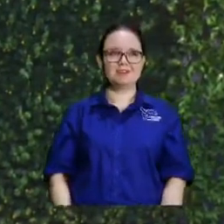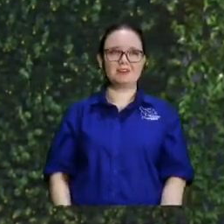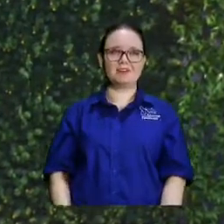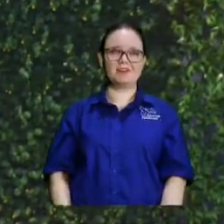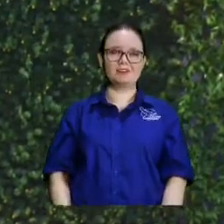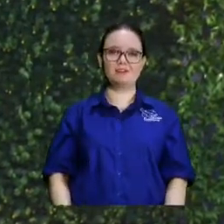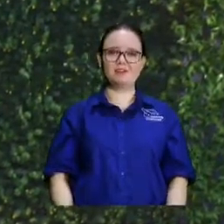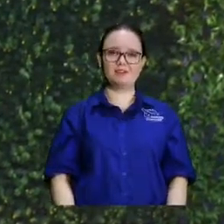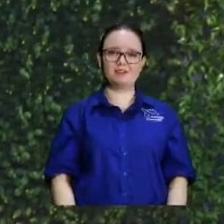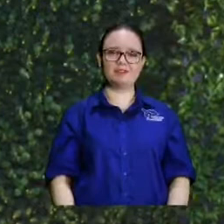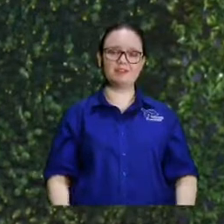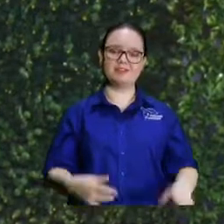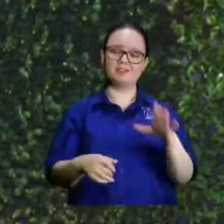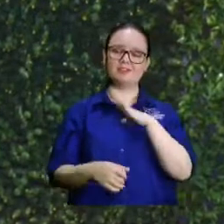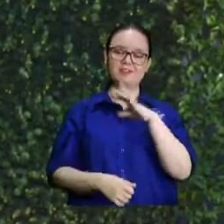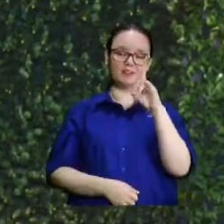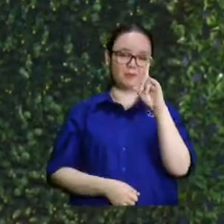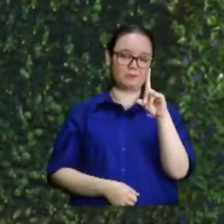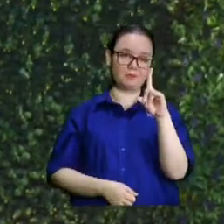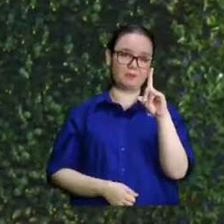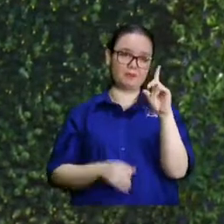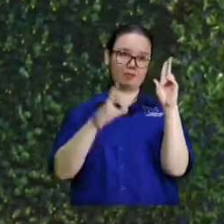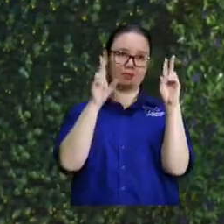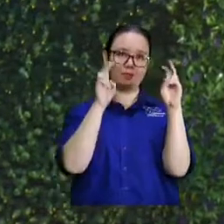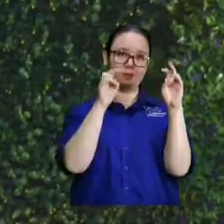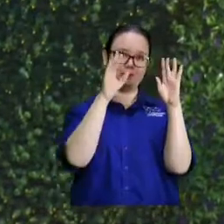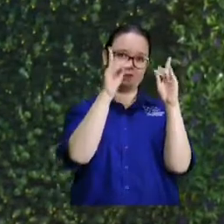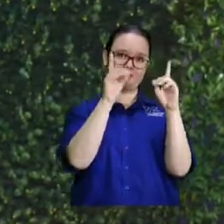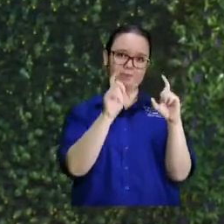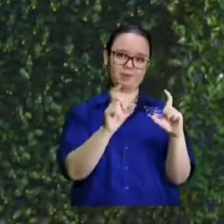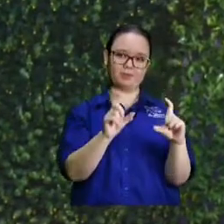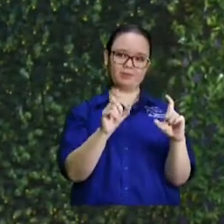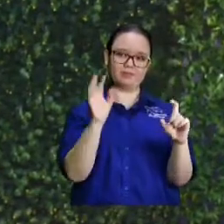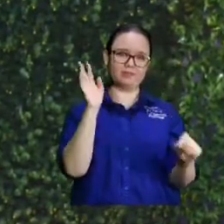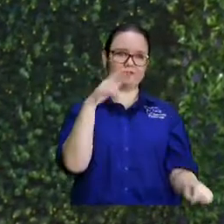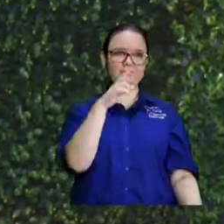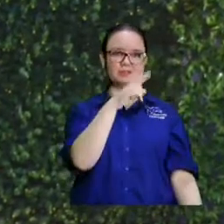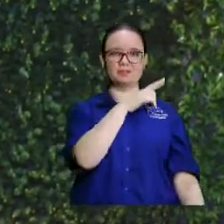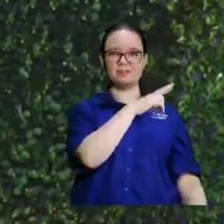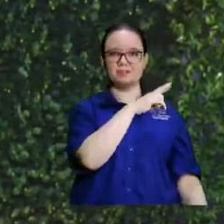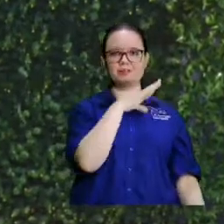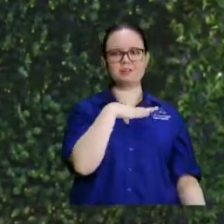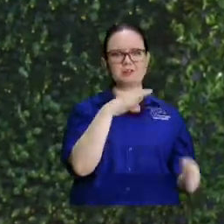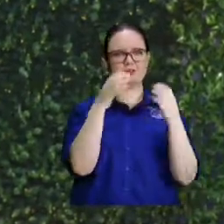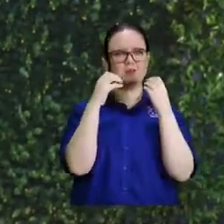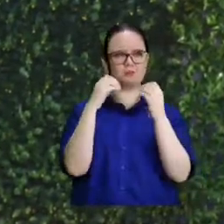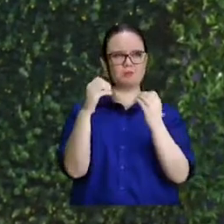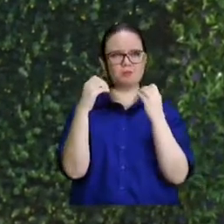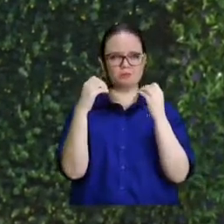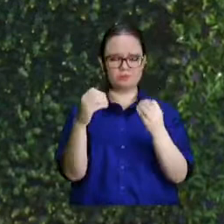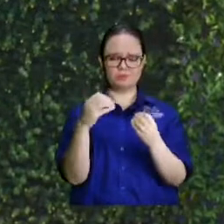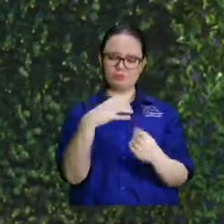bueno entonces tenemos el primer punto doctrinas extrañas como va a haber una montonación de maestros